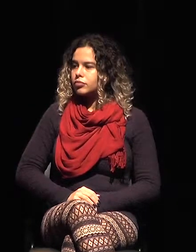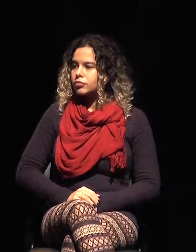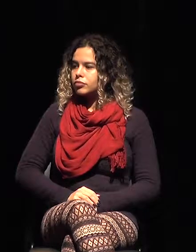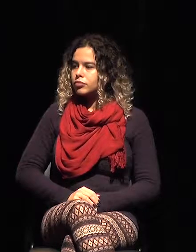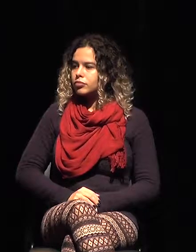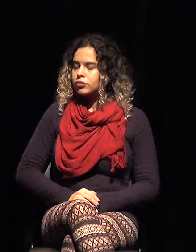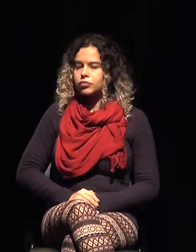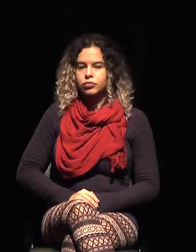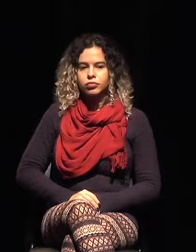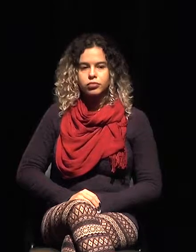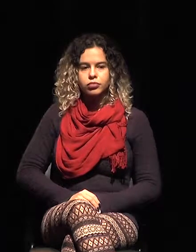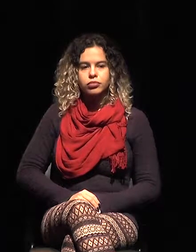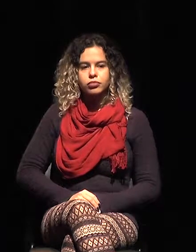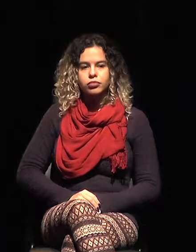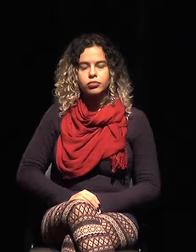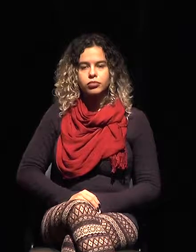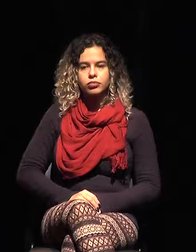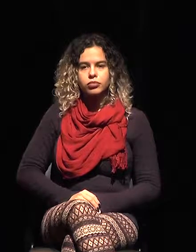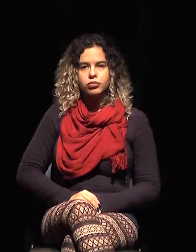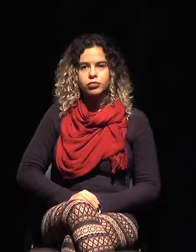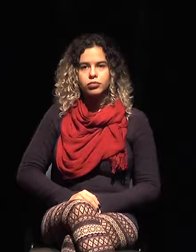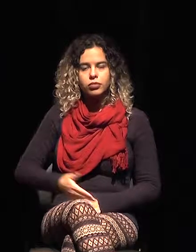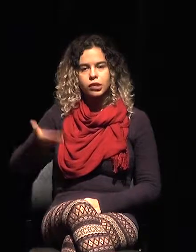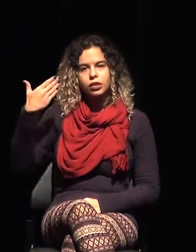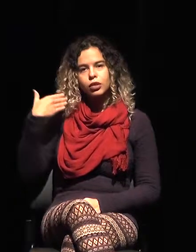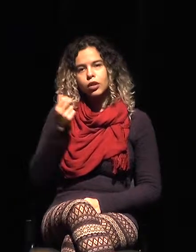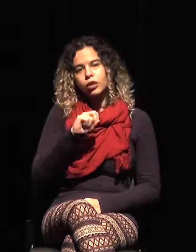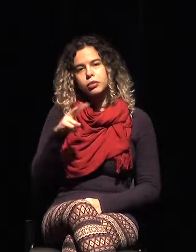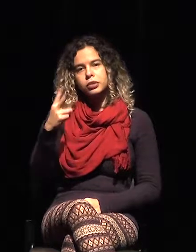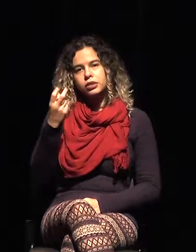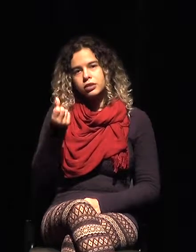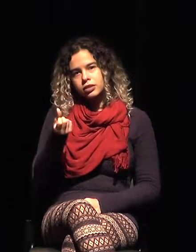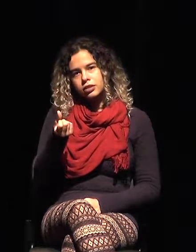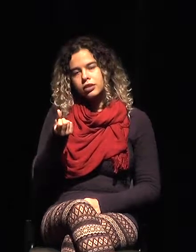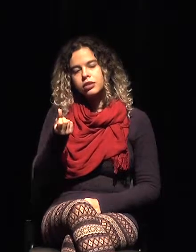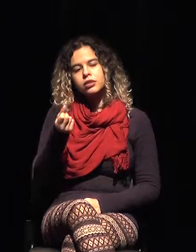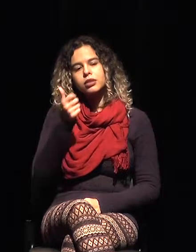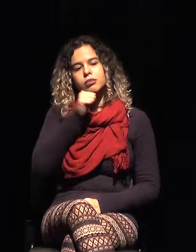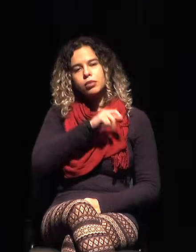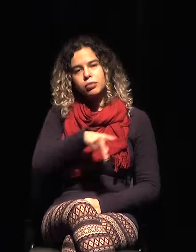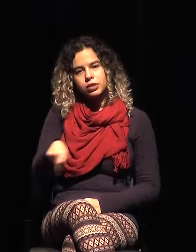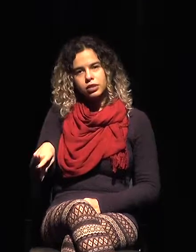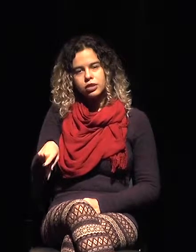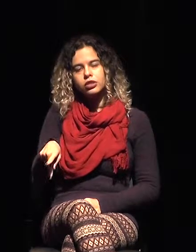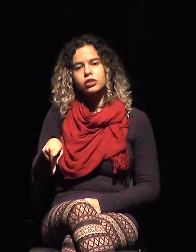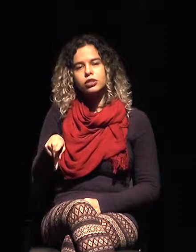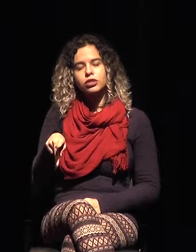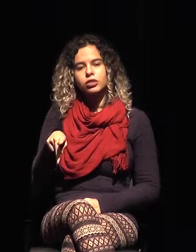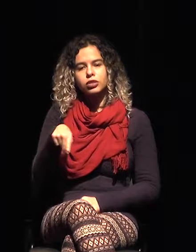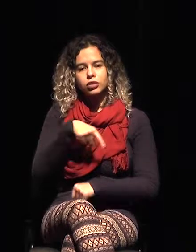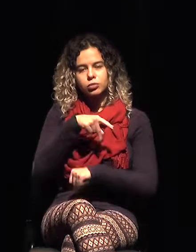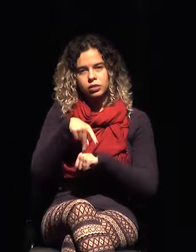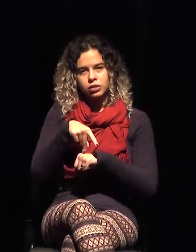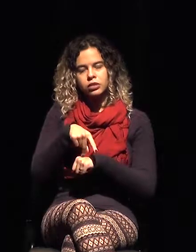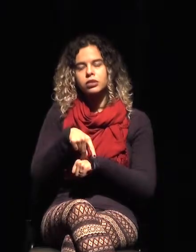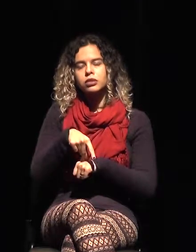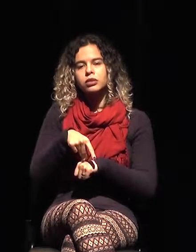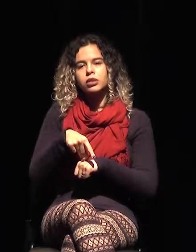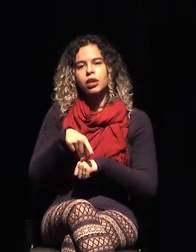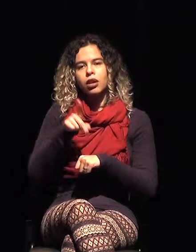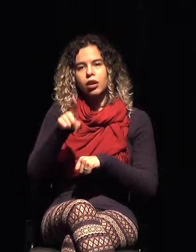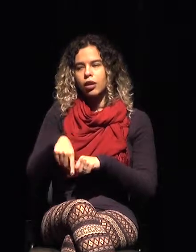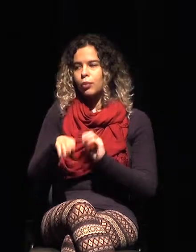En el 2016, lo instituyó el presidente de la República. Este programa integrado de las fronteras, son reuniones